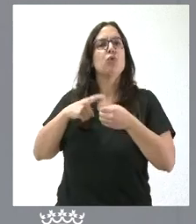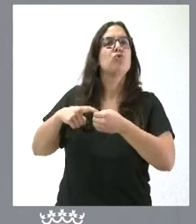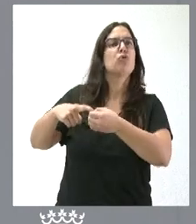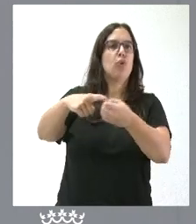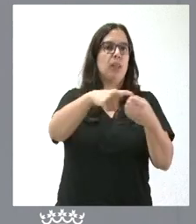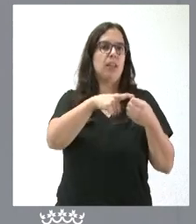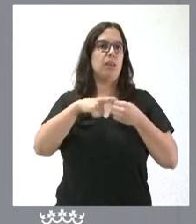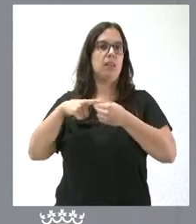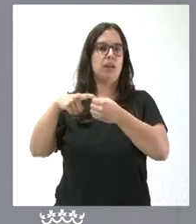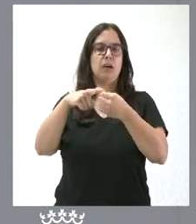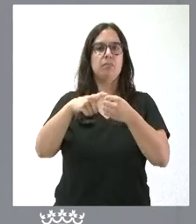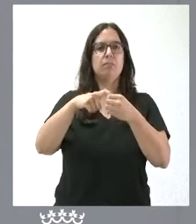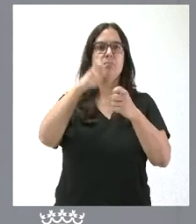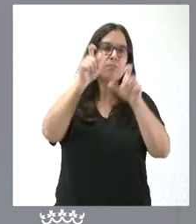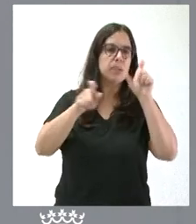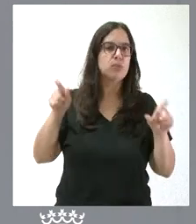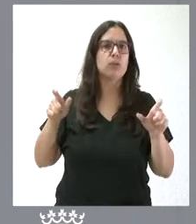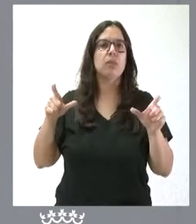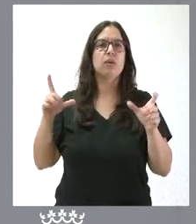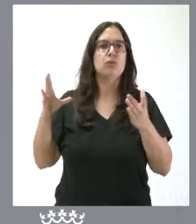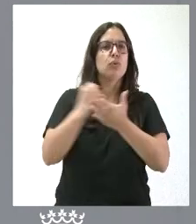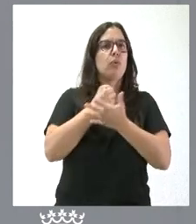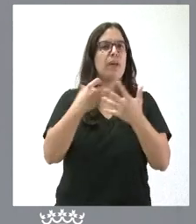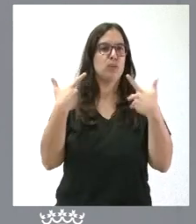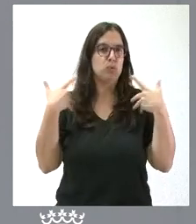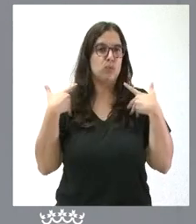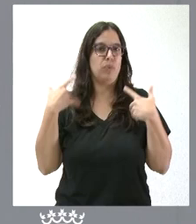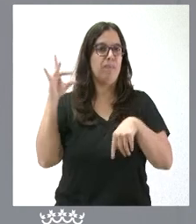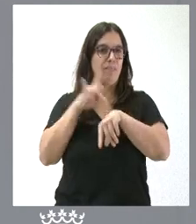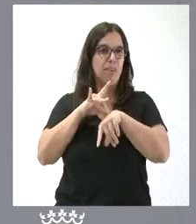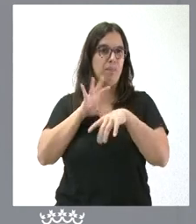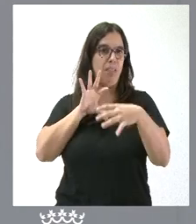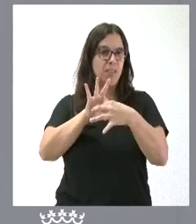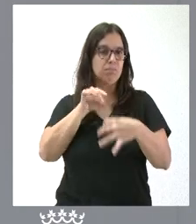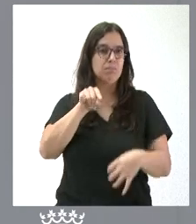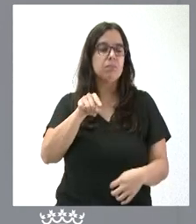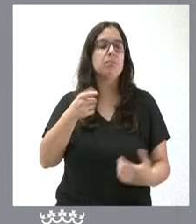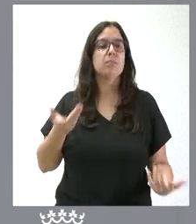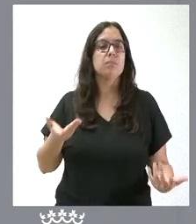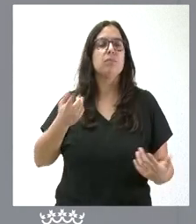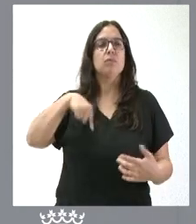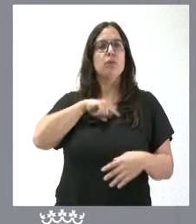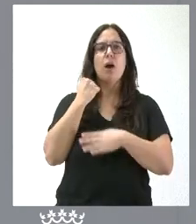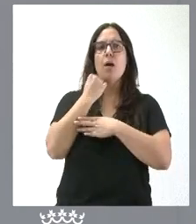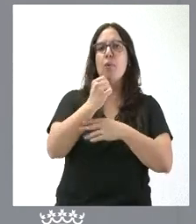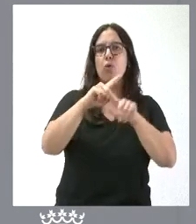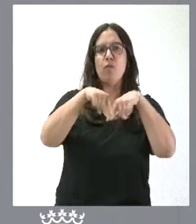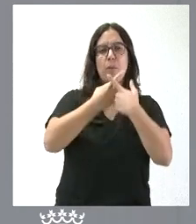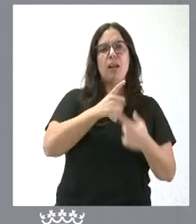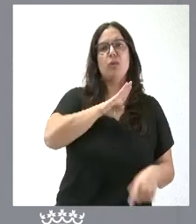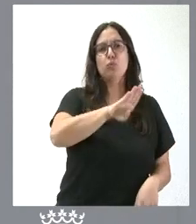con todas las personas que están sufriendo esta enfermedad, nuestro apoyo a sus familias